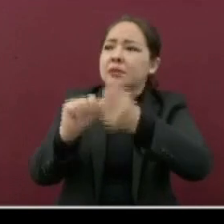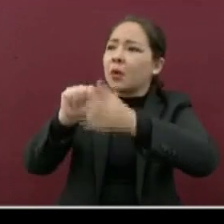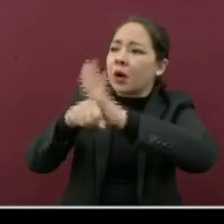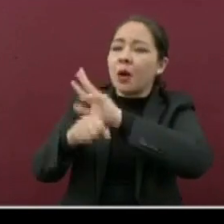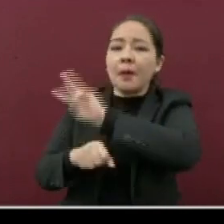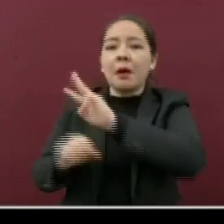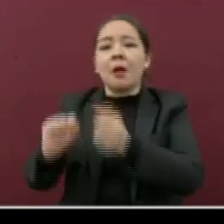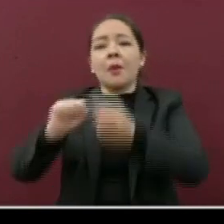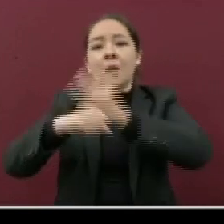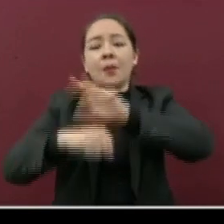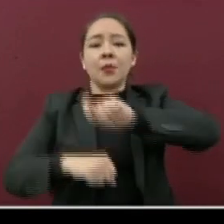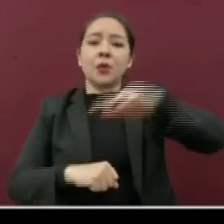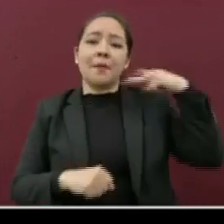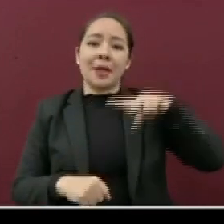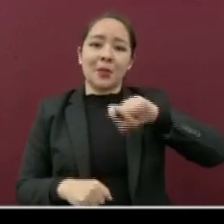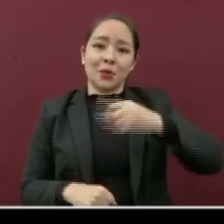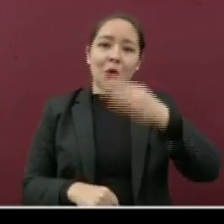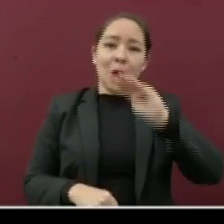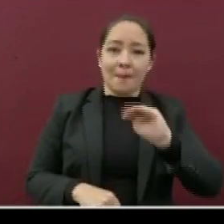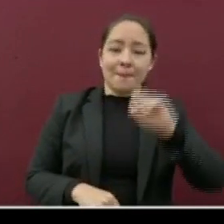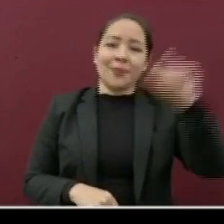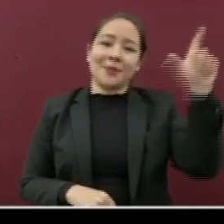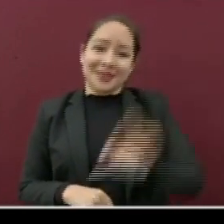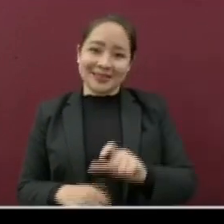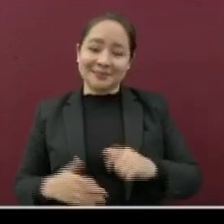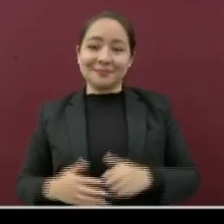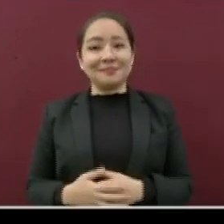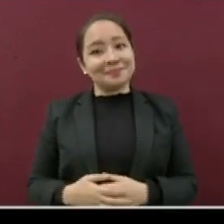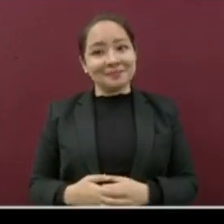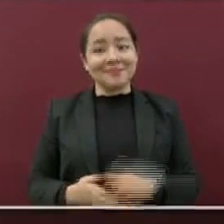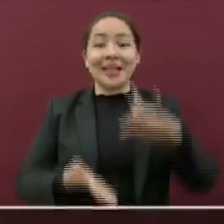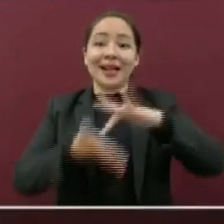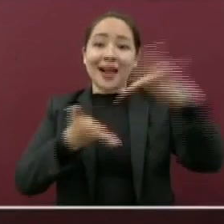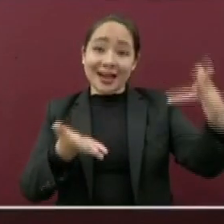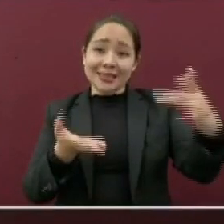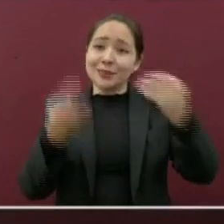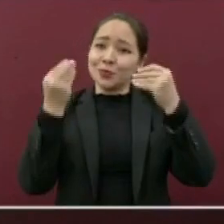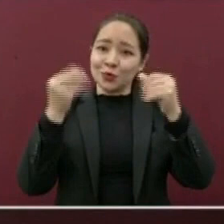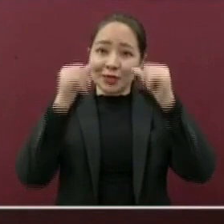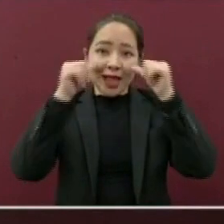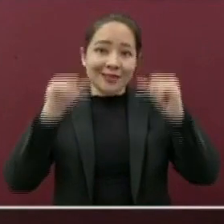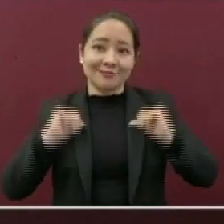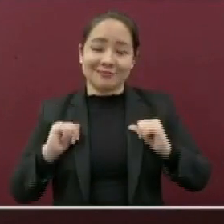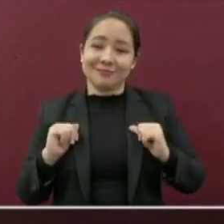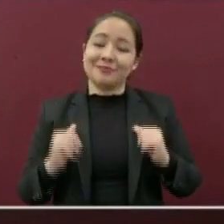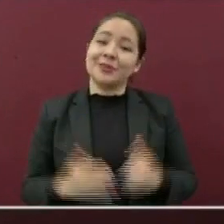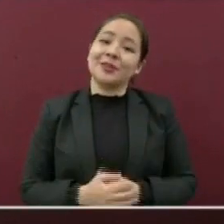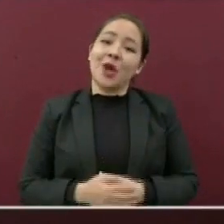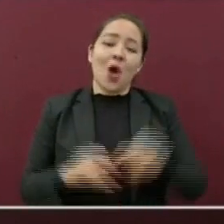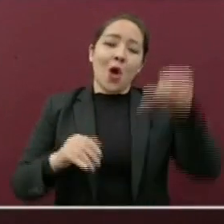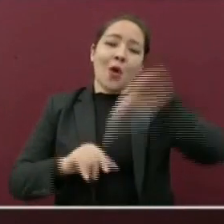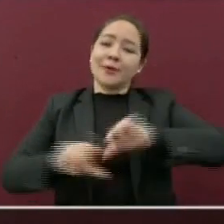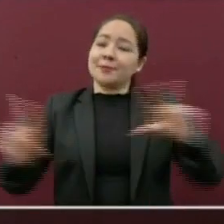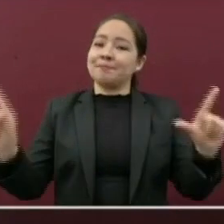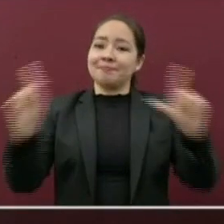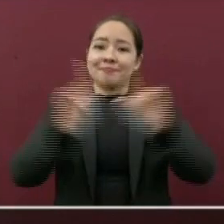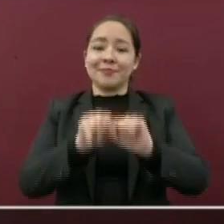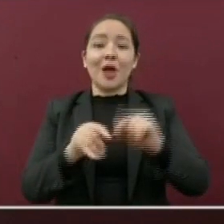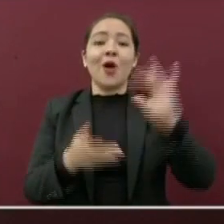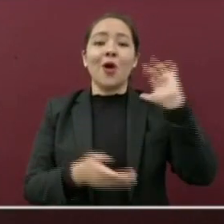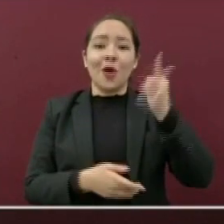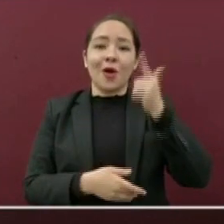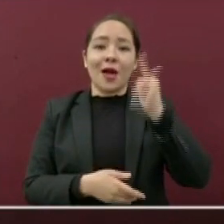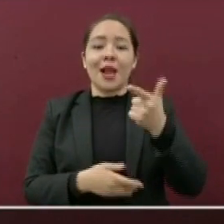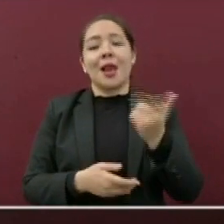.veracruz.gob.mx. Gracias, muchas gracias por su atención, por hoy es todo y que pasen